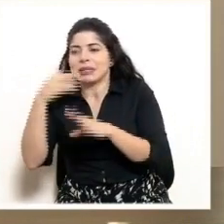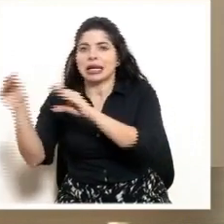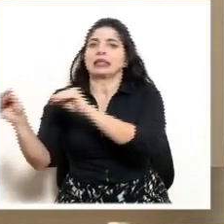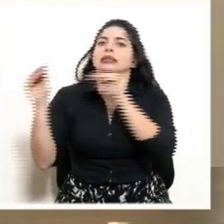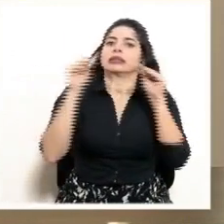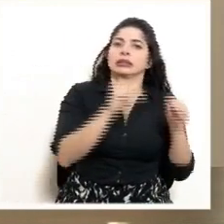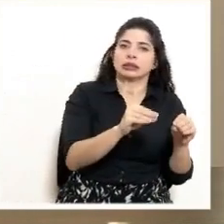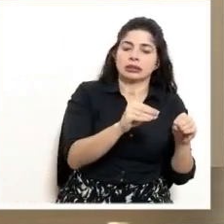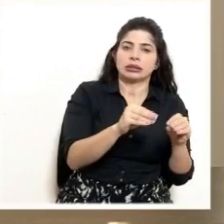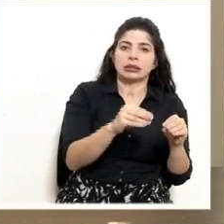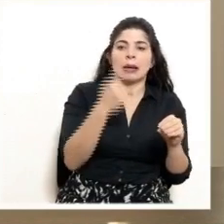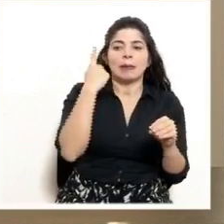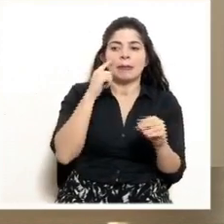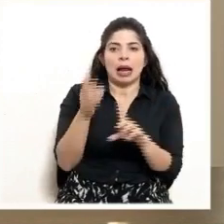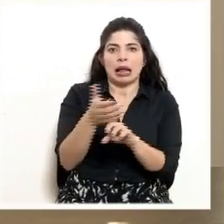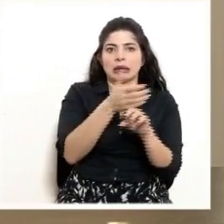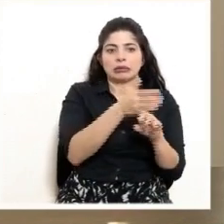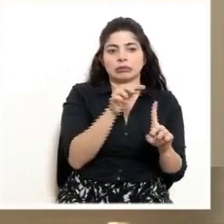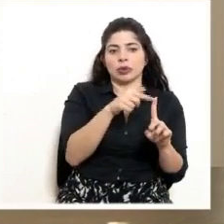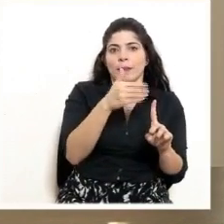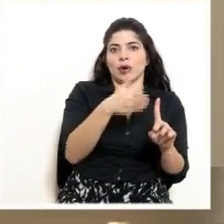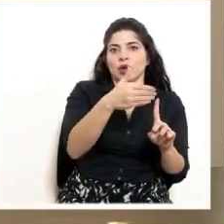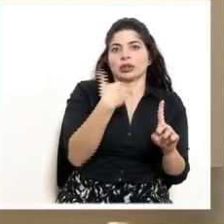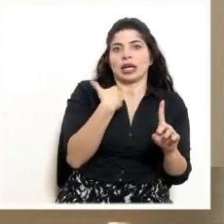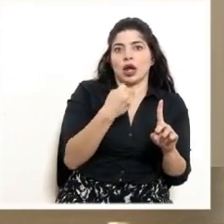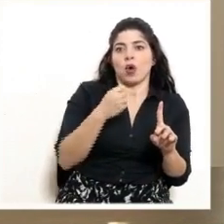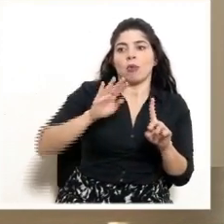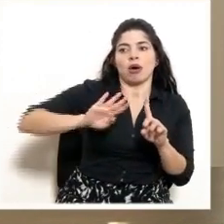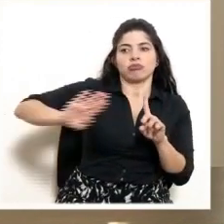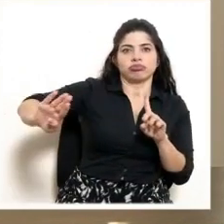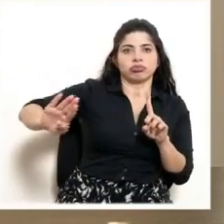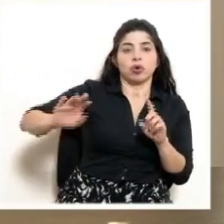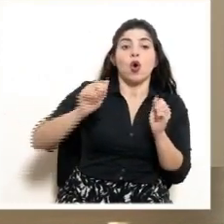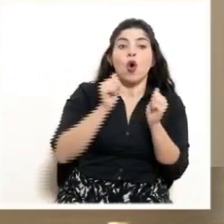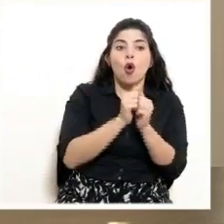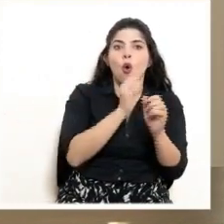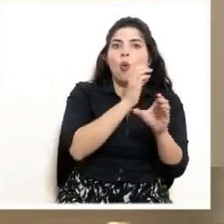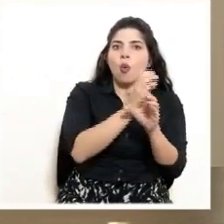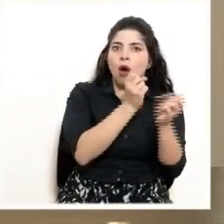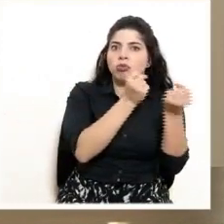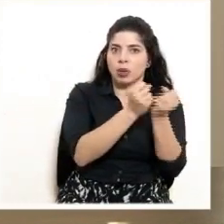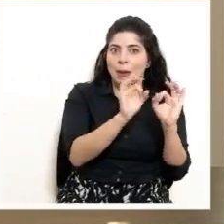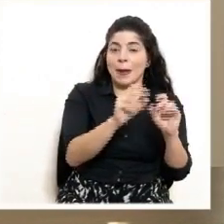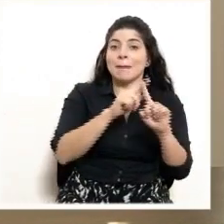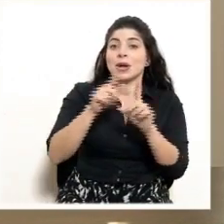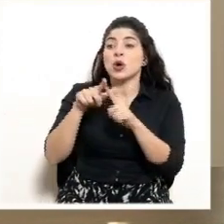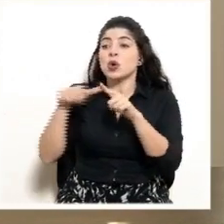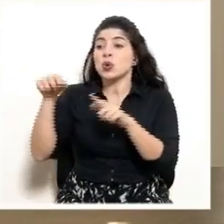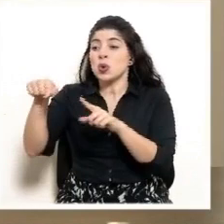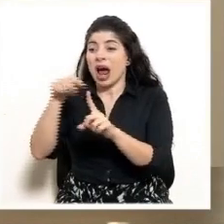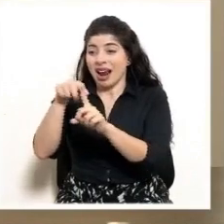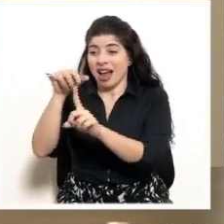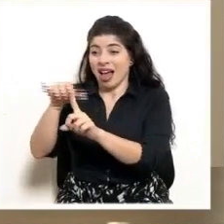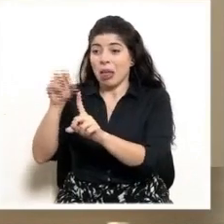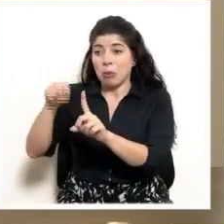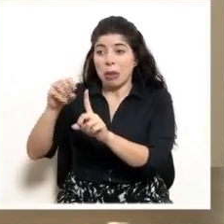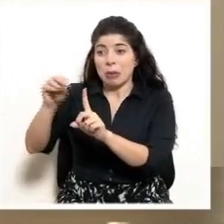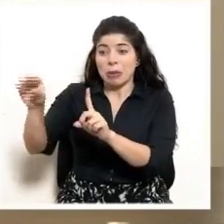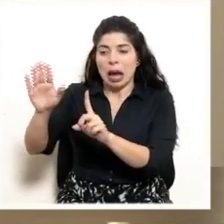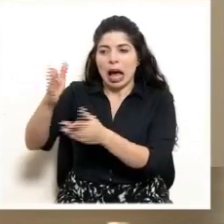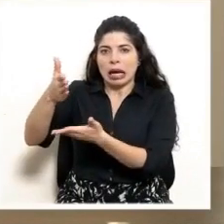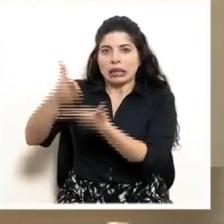pueda darse el saludamiento y su recuperación con el seguimiento y el cuidado adecuado y tratar de cortar,